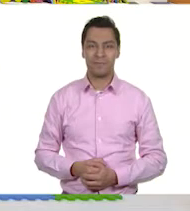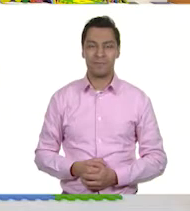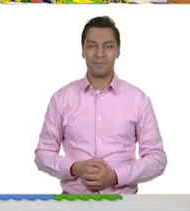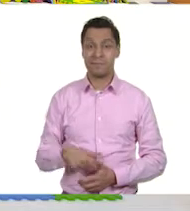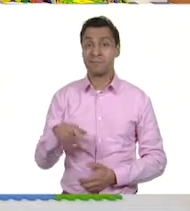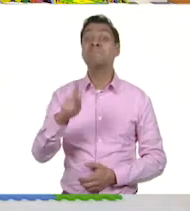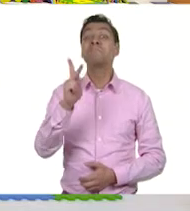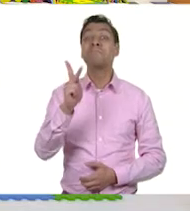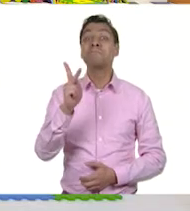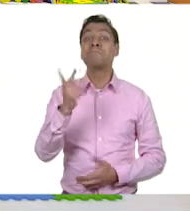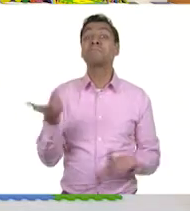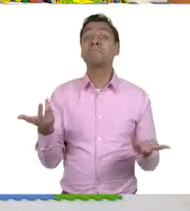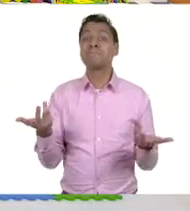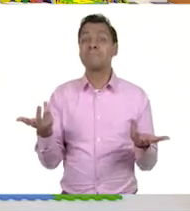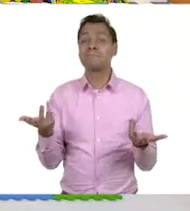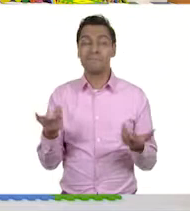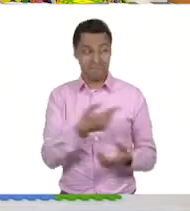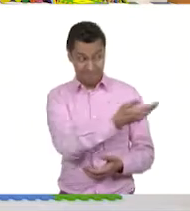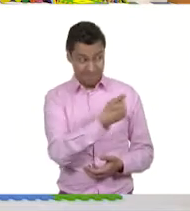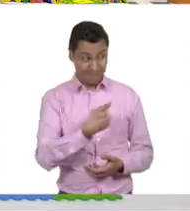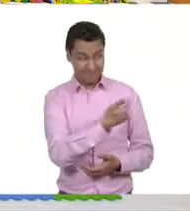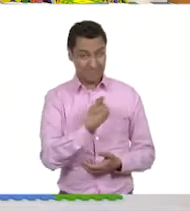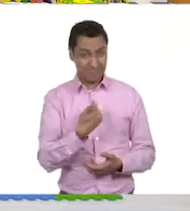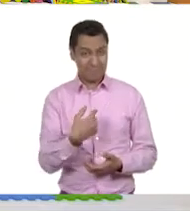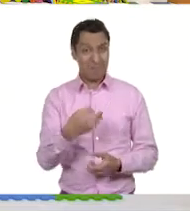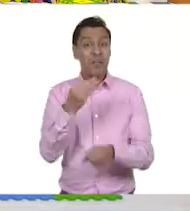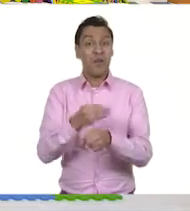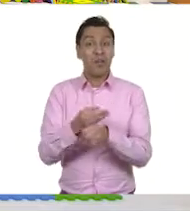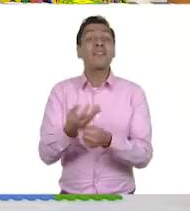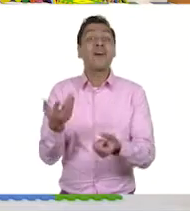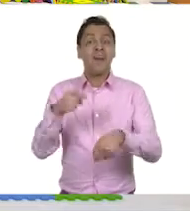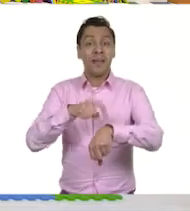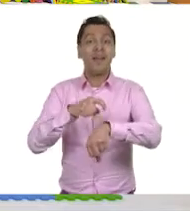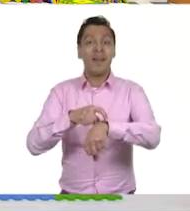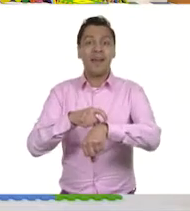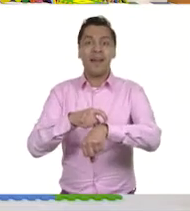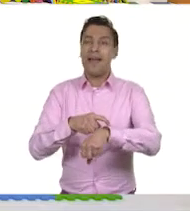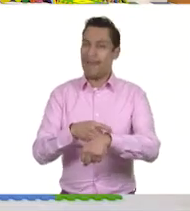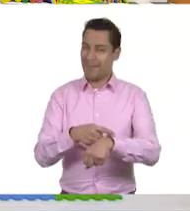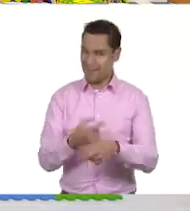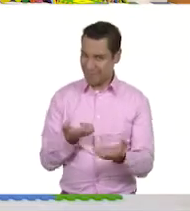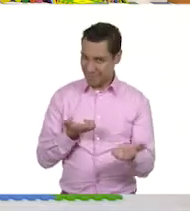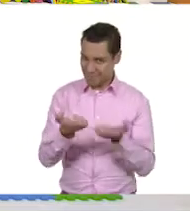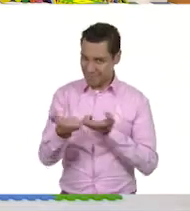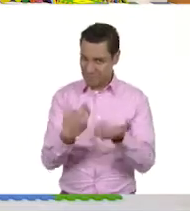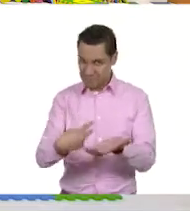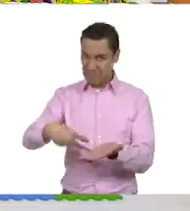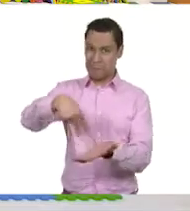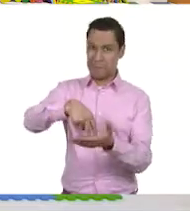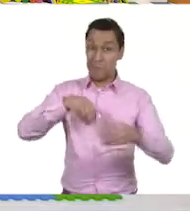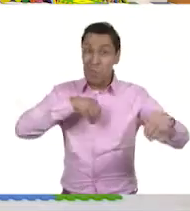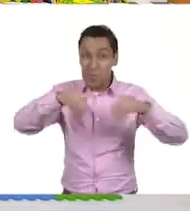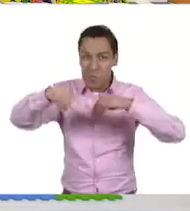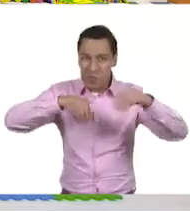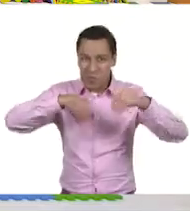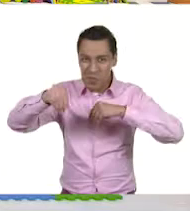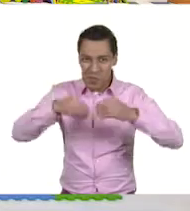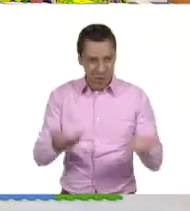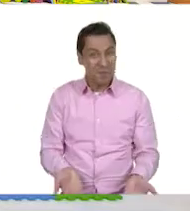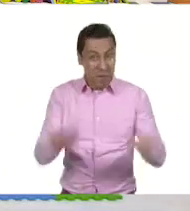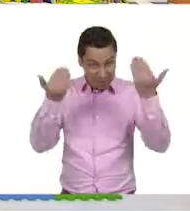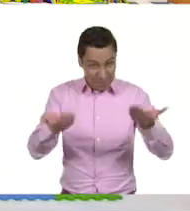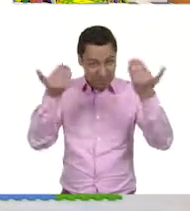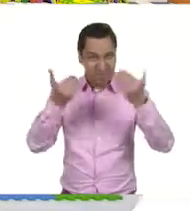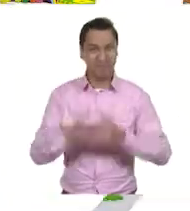Pero antes, Maestro Ezequiel, es momento de... Movernos. Movernos. Movernos. Así es. Así que vamos a movernos.